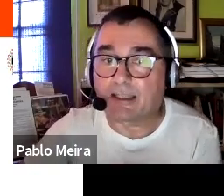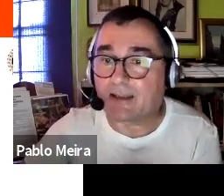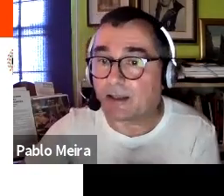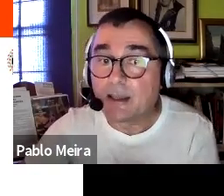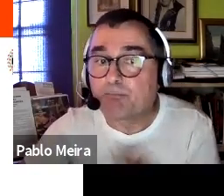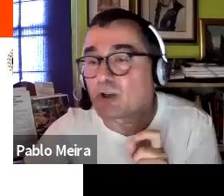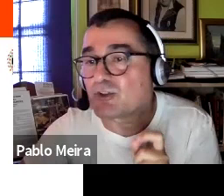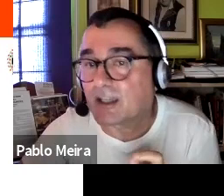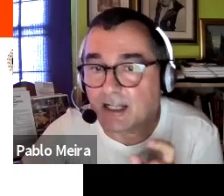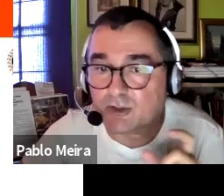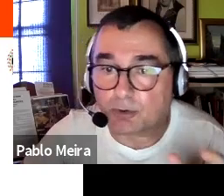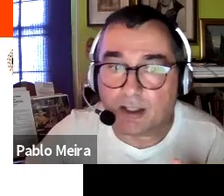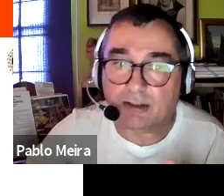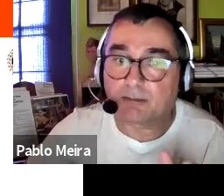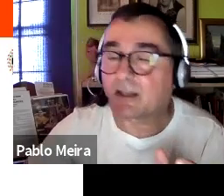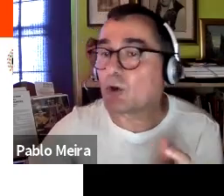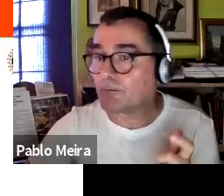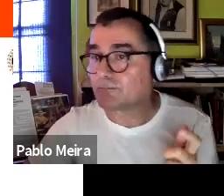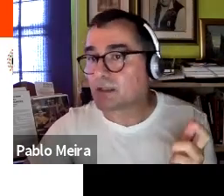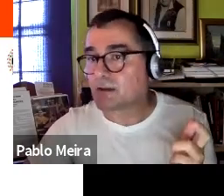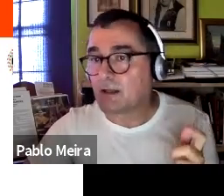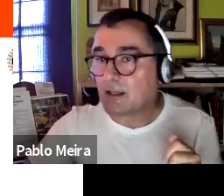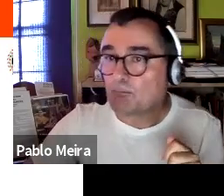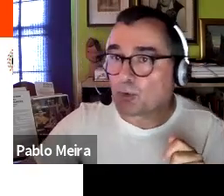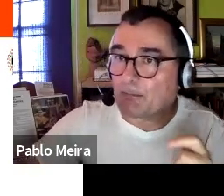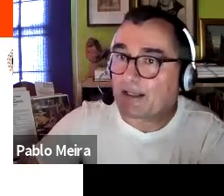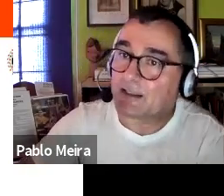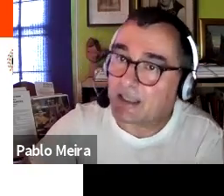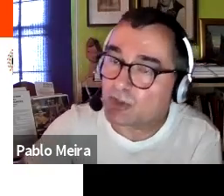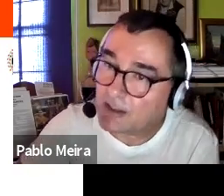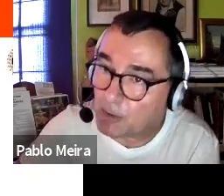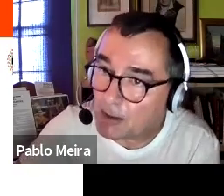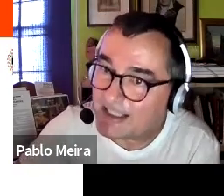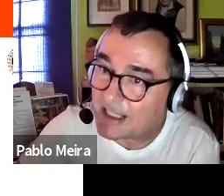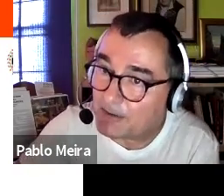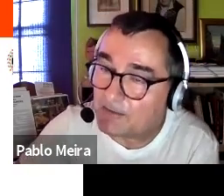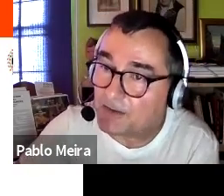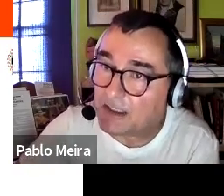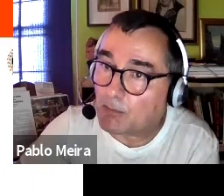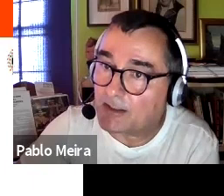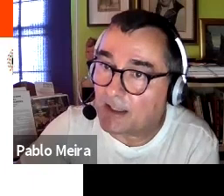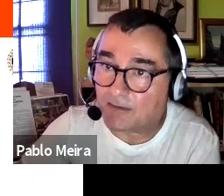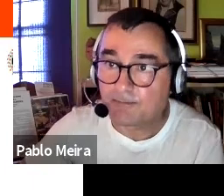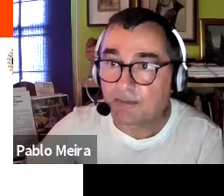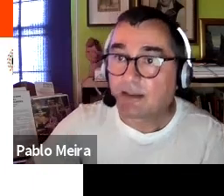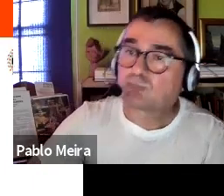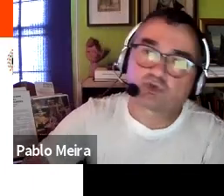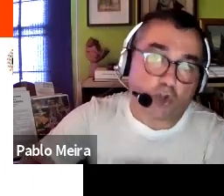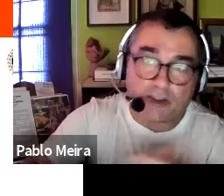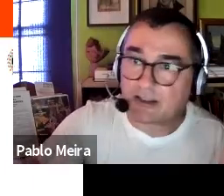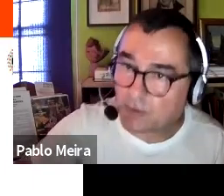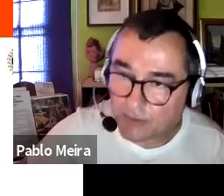valoración de la amenaza pero sin generar sobredeterminación es decir por una parte estamos ante el problema más grave que enfrenta la humanidad